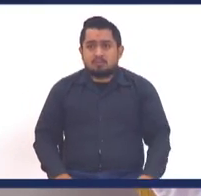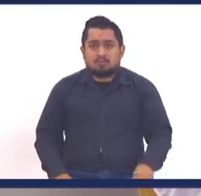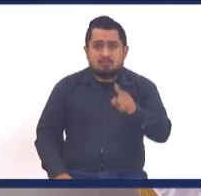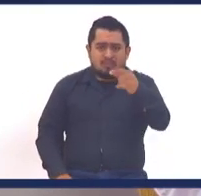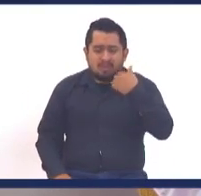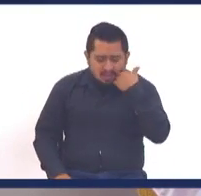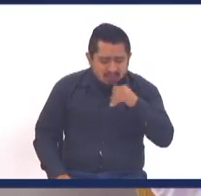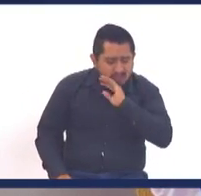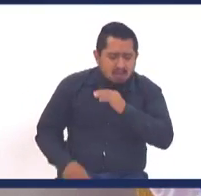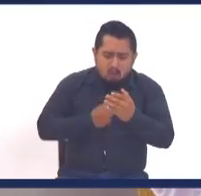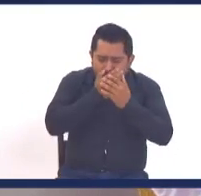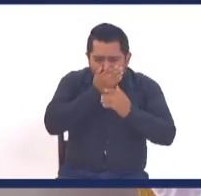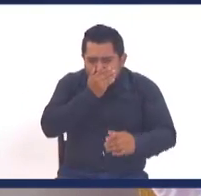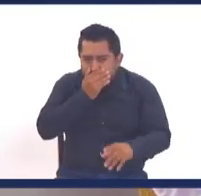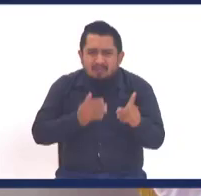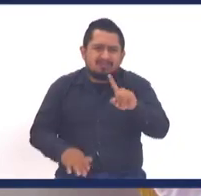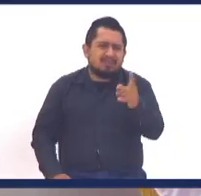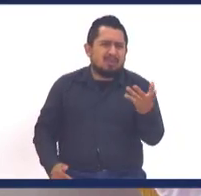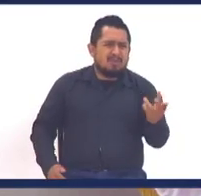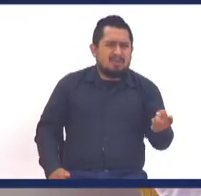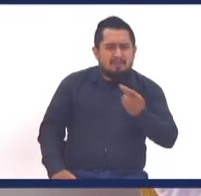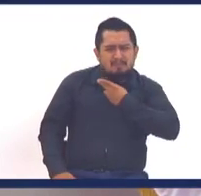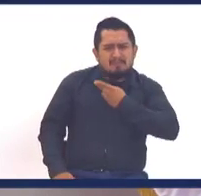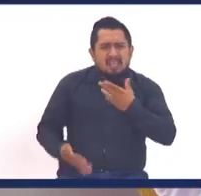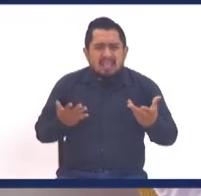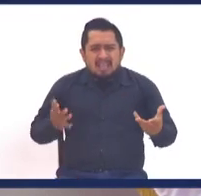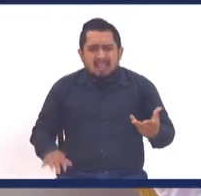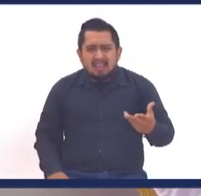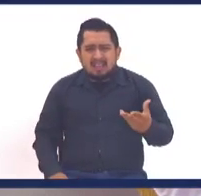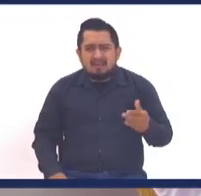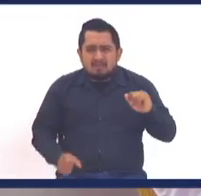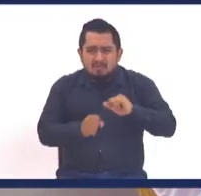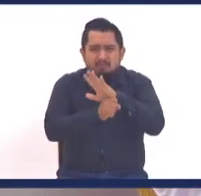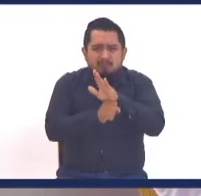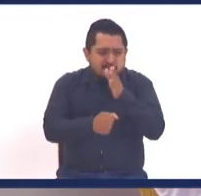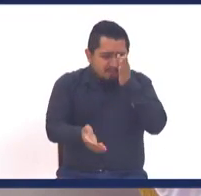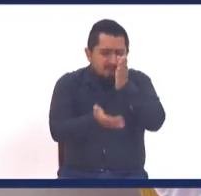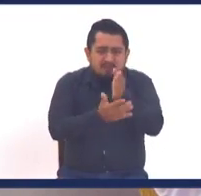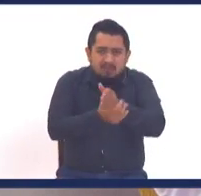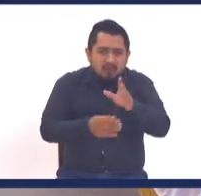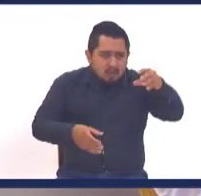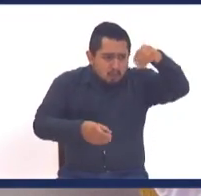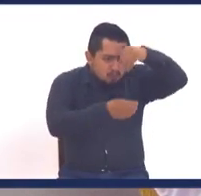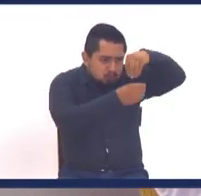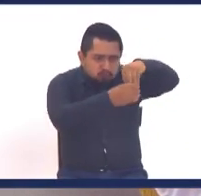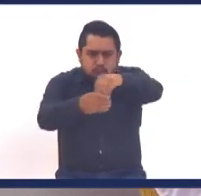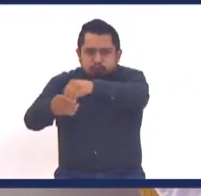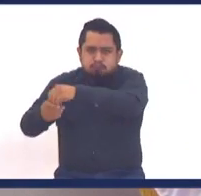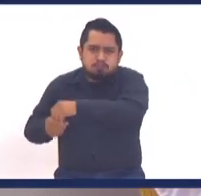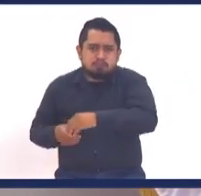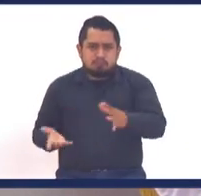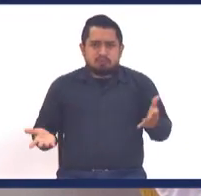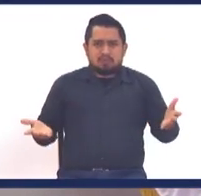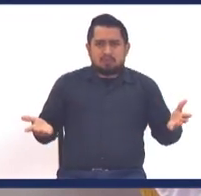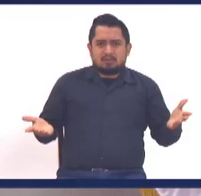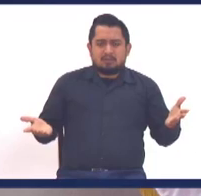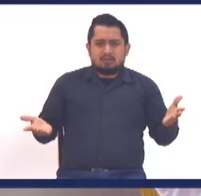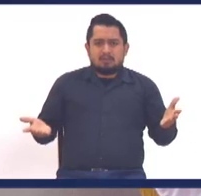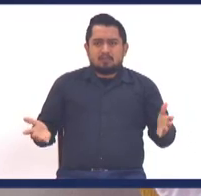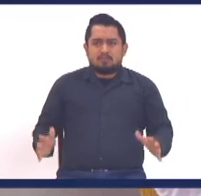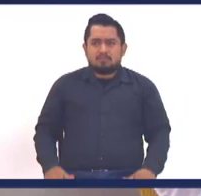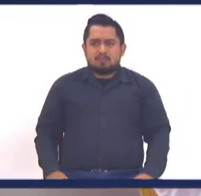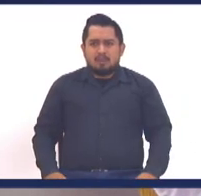siente mal, si tiene tos, si no es pecado, si en algún momento u otro, todo nos va a terminar dando, y vamos a salir adelante, menos un 2%,